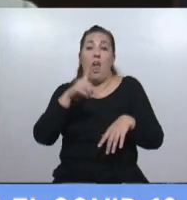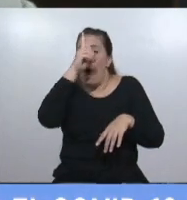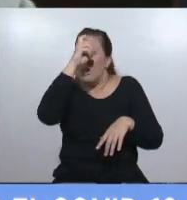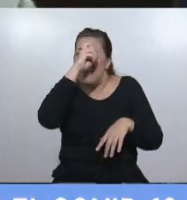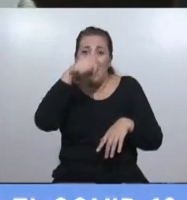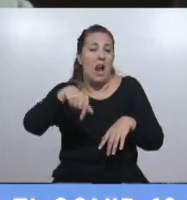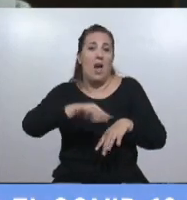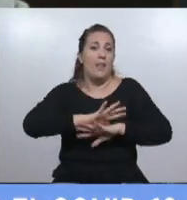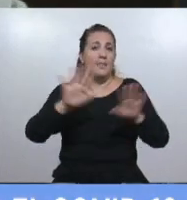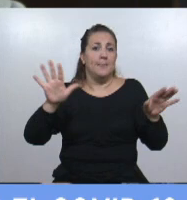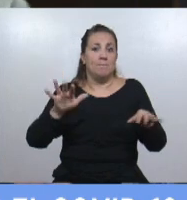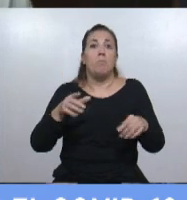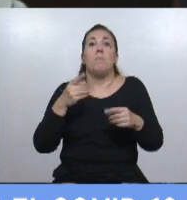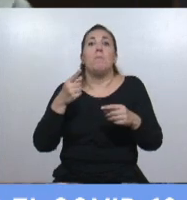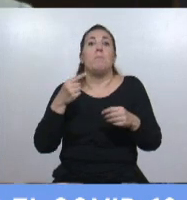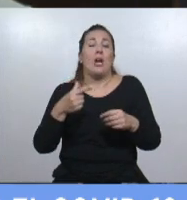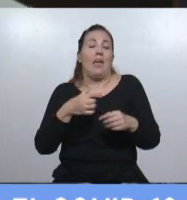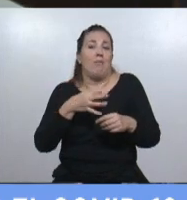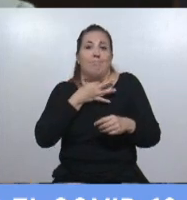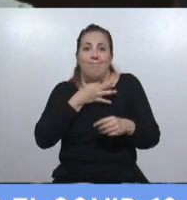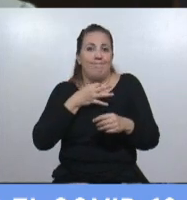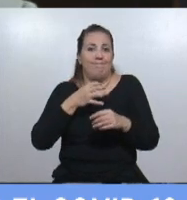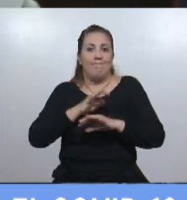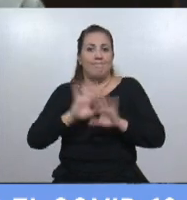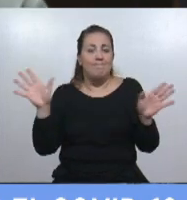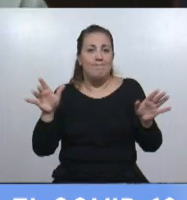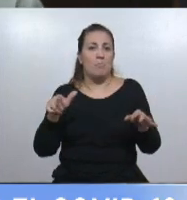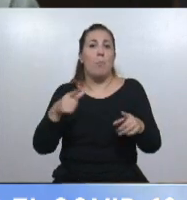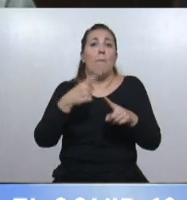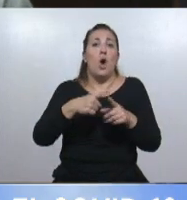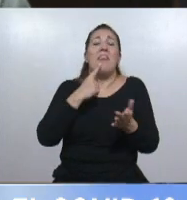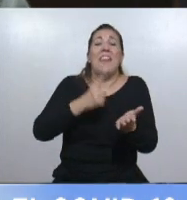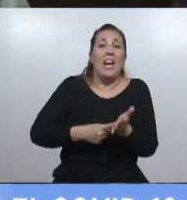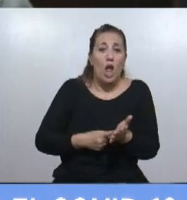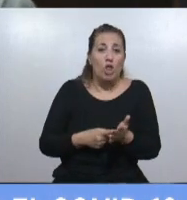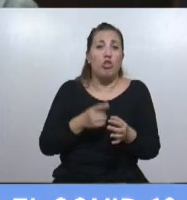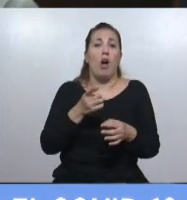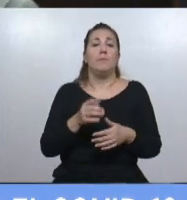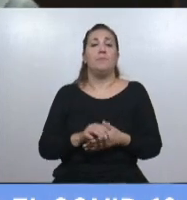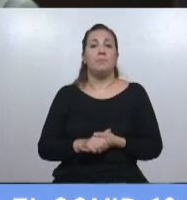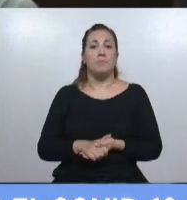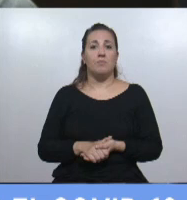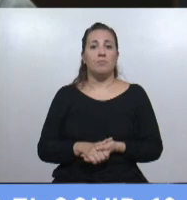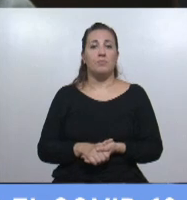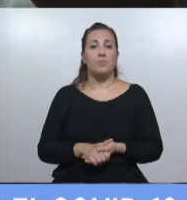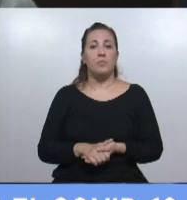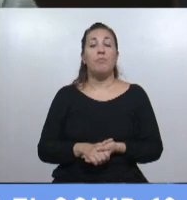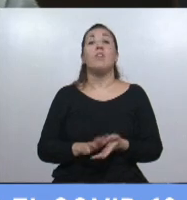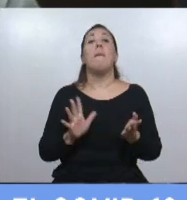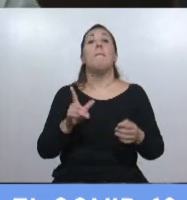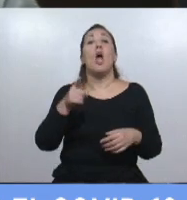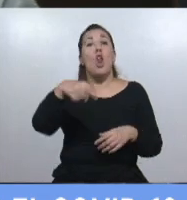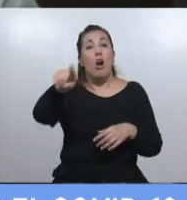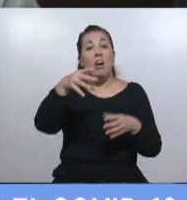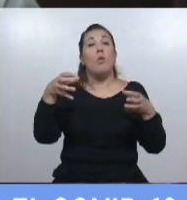acompañaron o por lo menos cerraron las escuelas pero ¿qué hicieron?